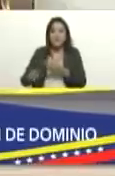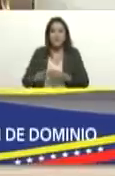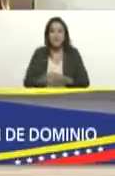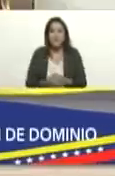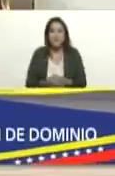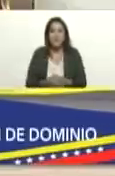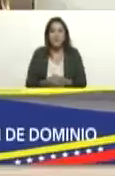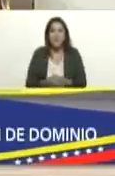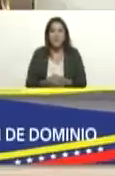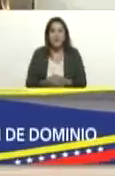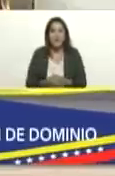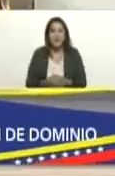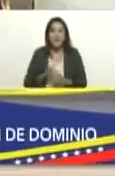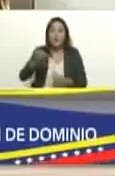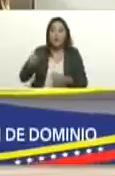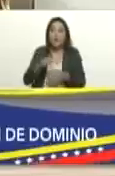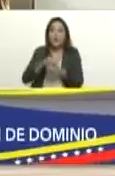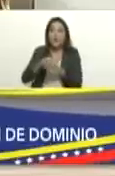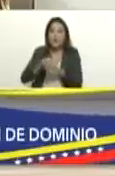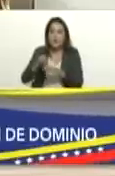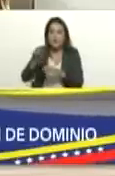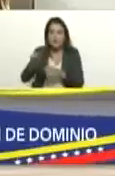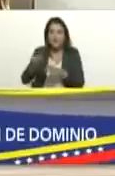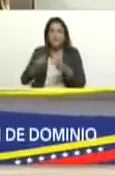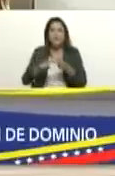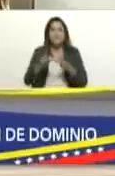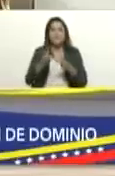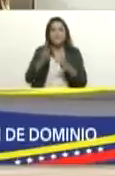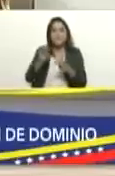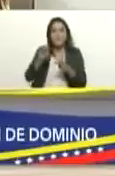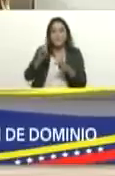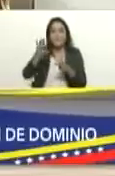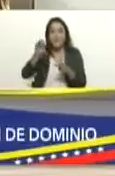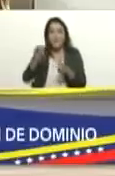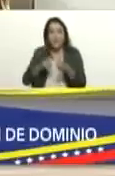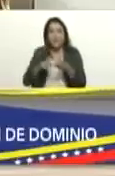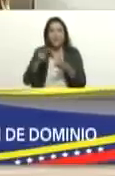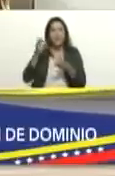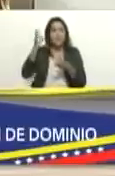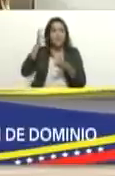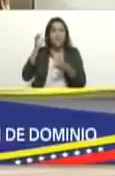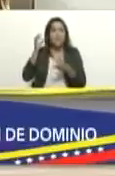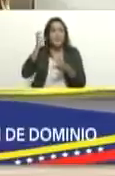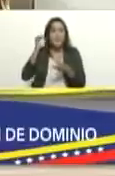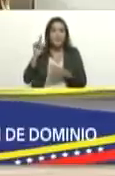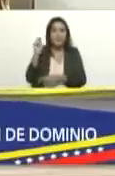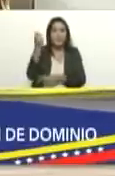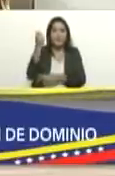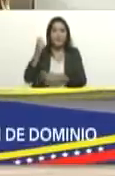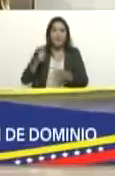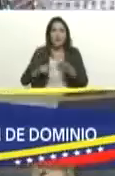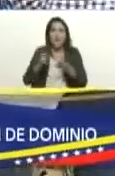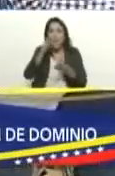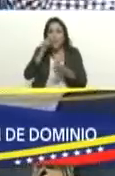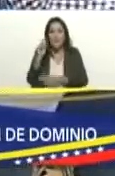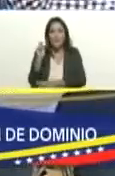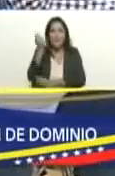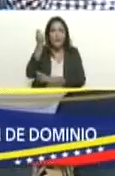bienes Jorge Rodríguez Pedro Infante América compañeros compañeras Winston Vallenilla